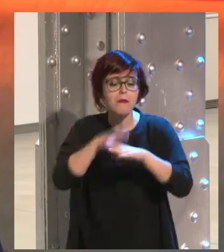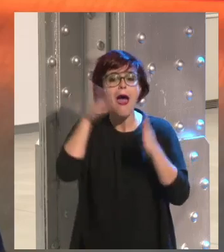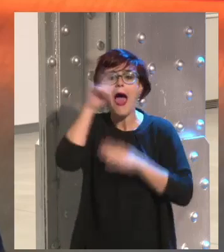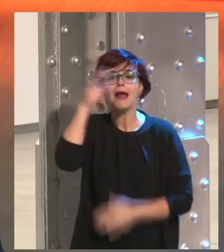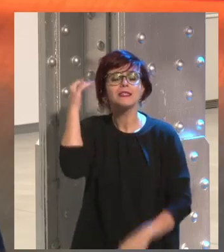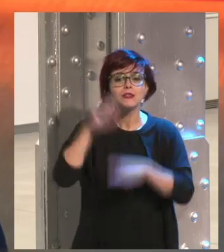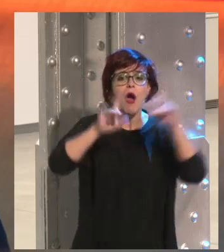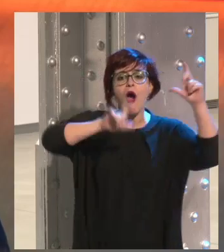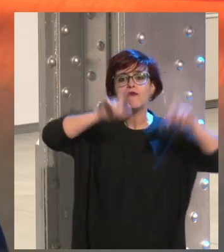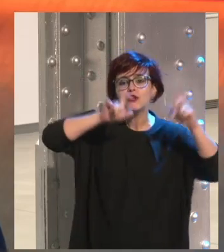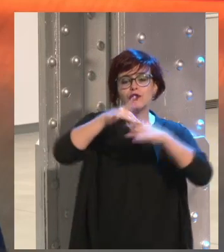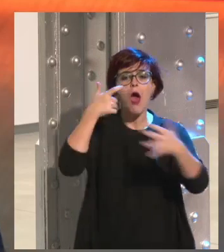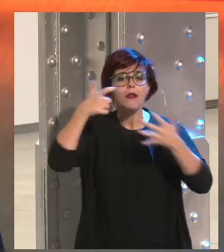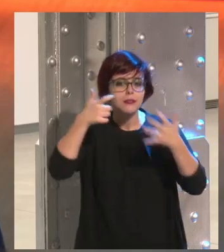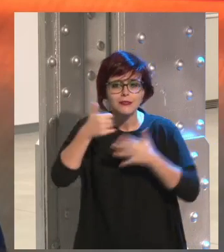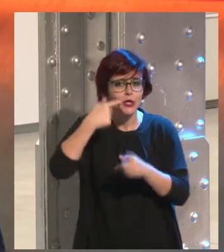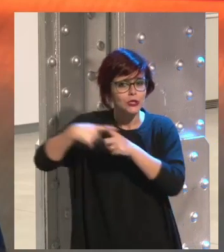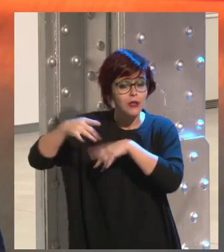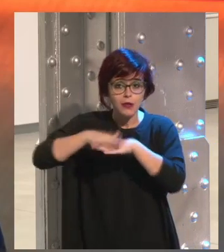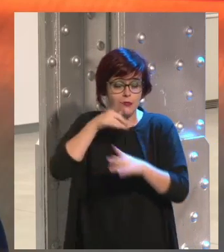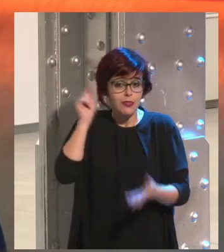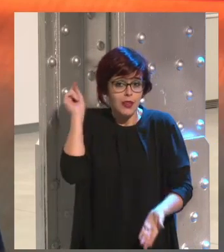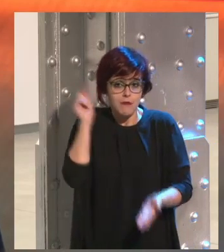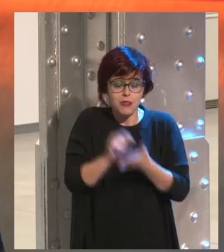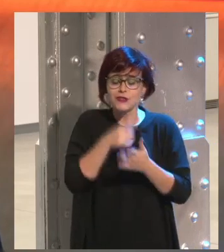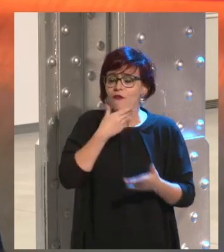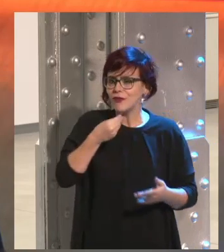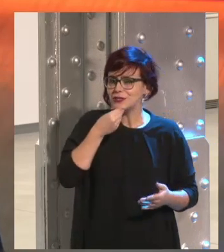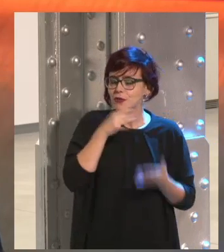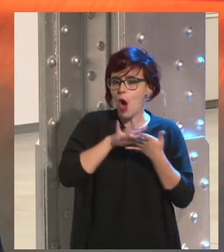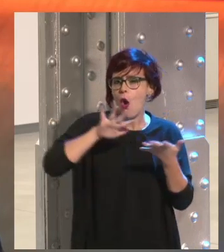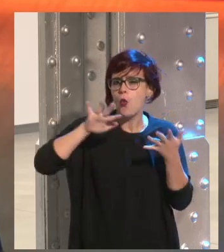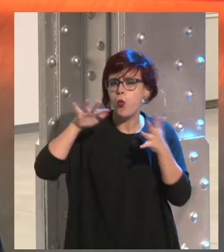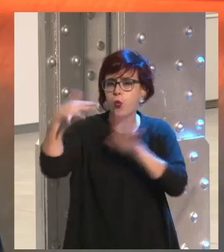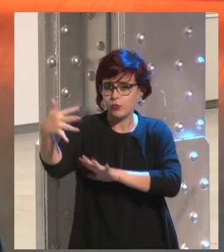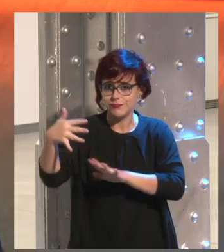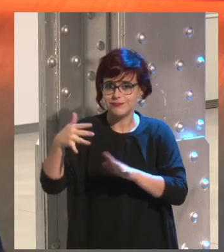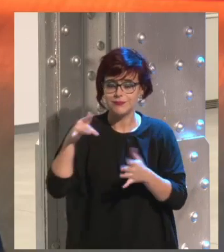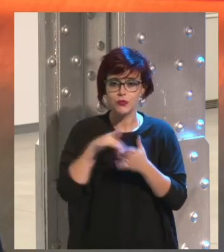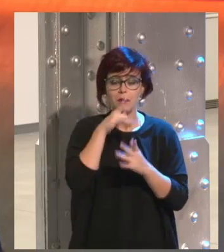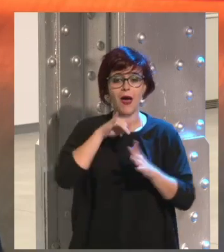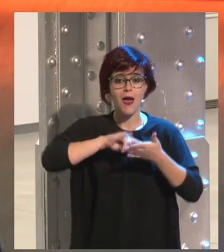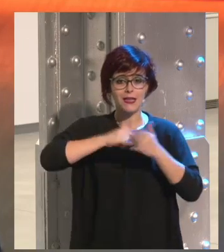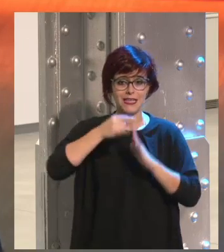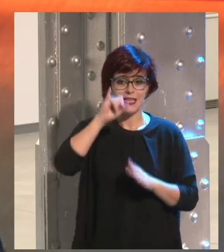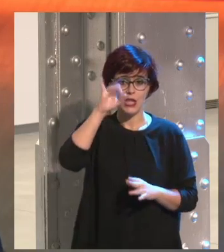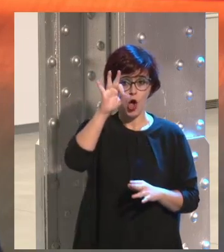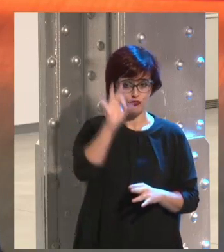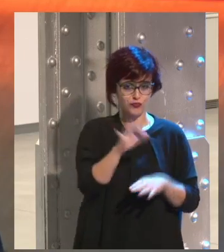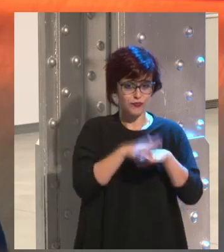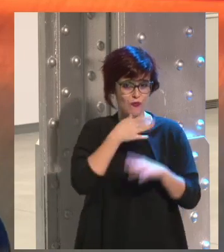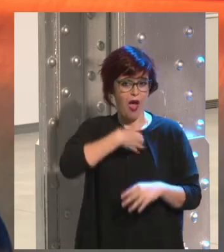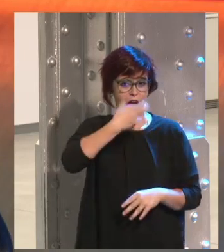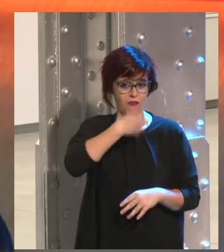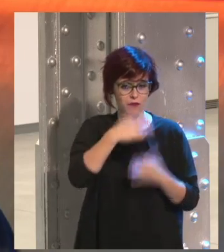fotos, artísticas, etc. Entraron, lo bonito es ver la evolución, empezó con sistema iOS, iPhone,